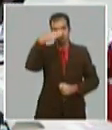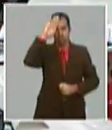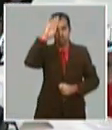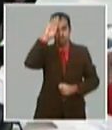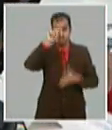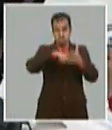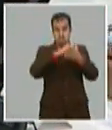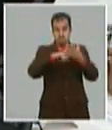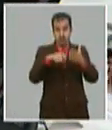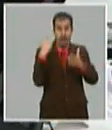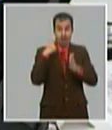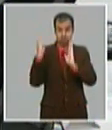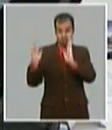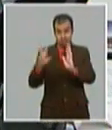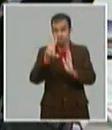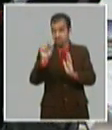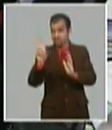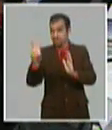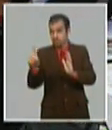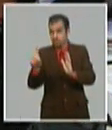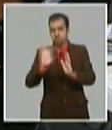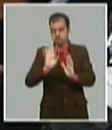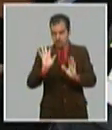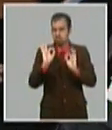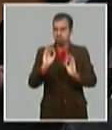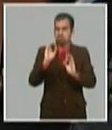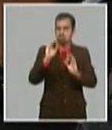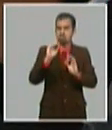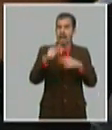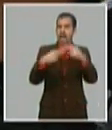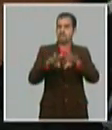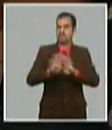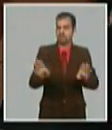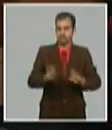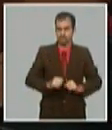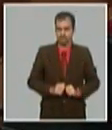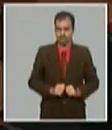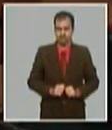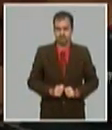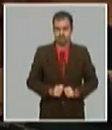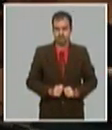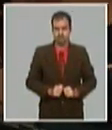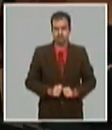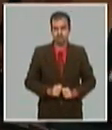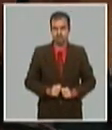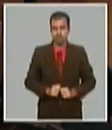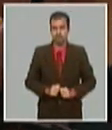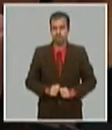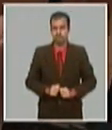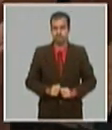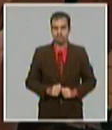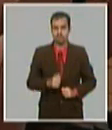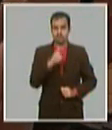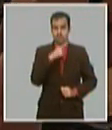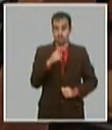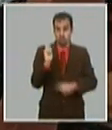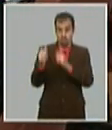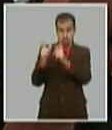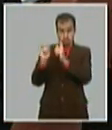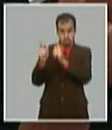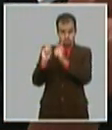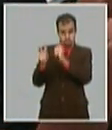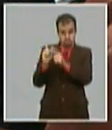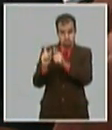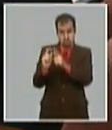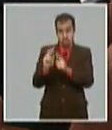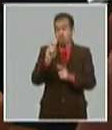está diseñado sobre esas bases. O sea que no podemos decir si las importaciones nada más que crecen un 12% tiene que crecer el PIB.